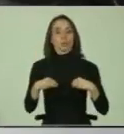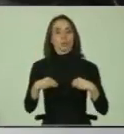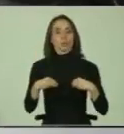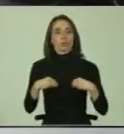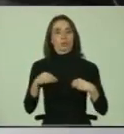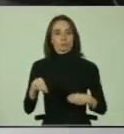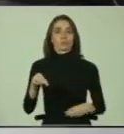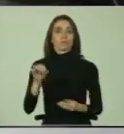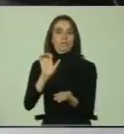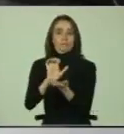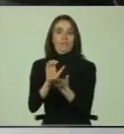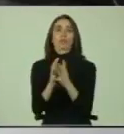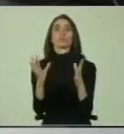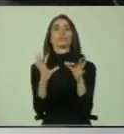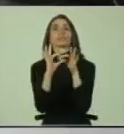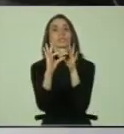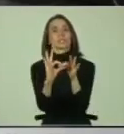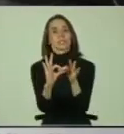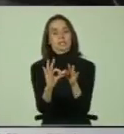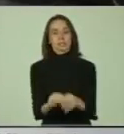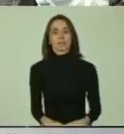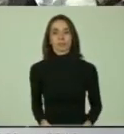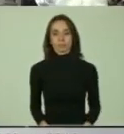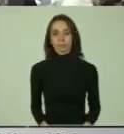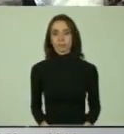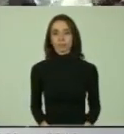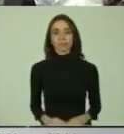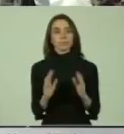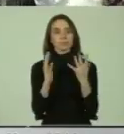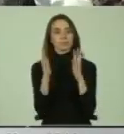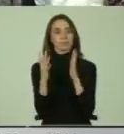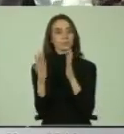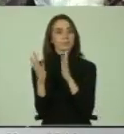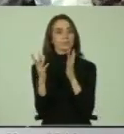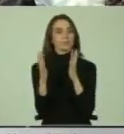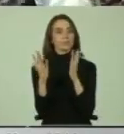este. Muchas gracias. Aplausos Aplausos Aplausos